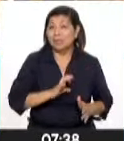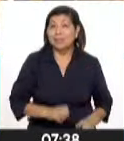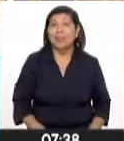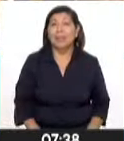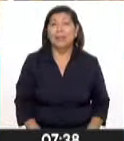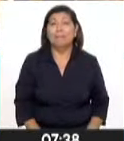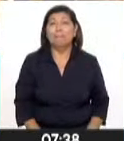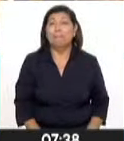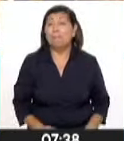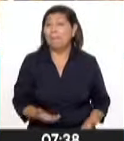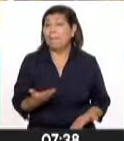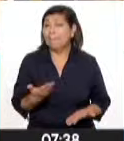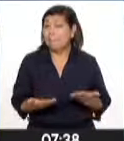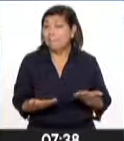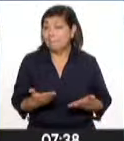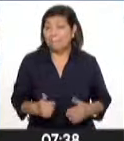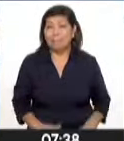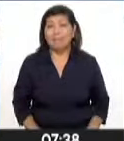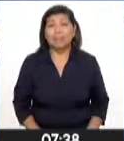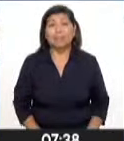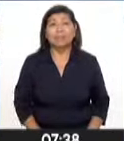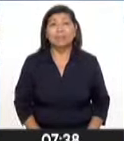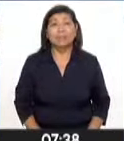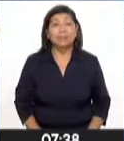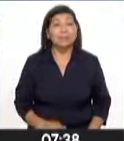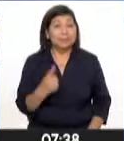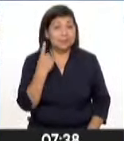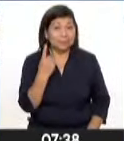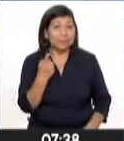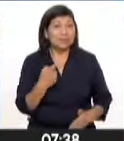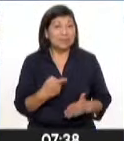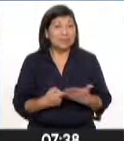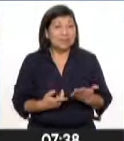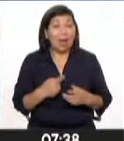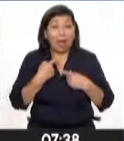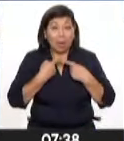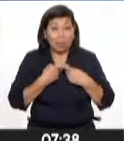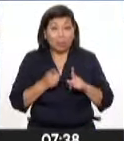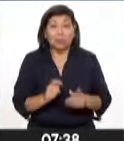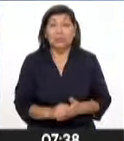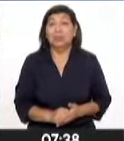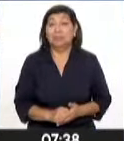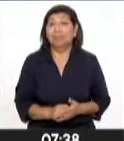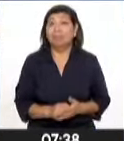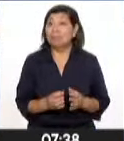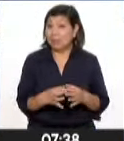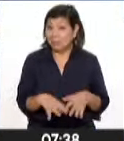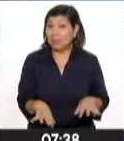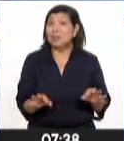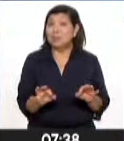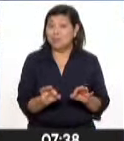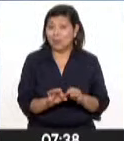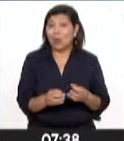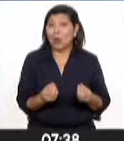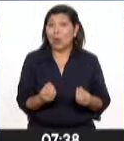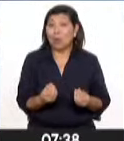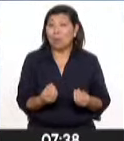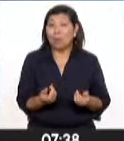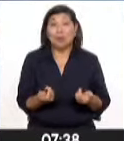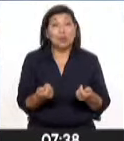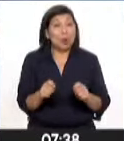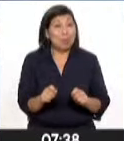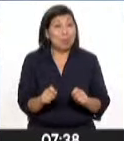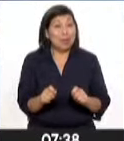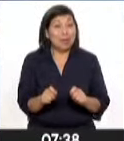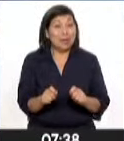¿Considera que pese, digamos, a este impacto primero respecto a un anuncio tan relevante, tan trascendente como disolver